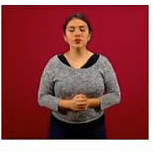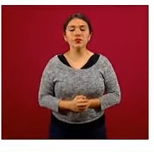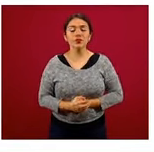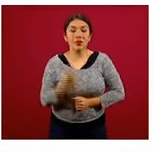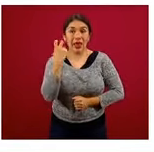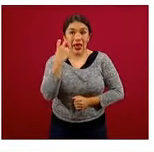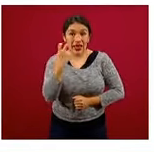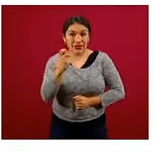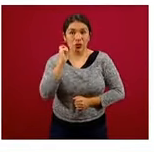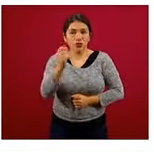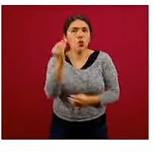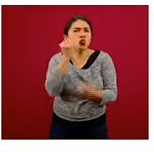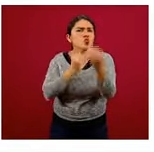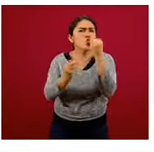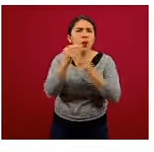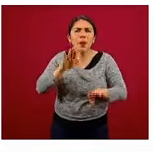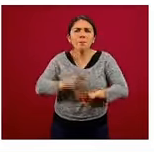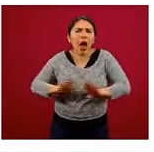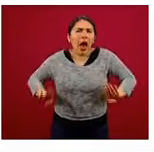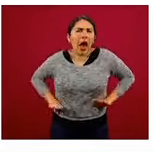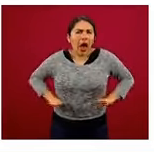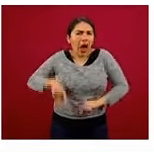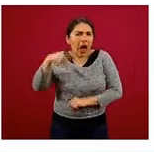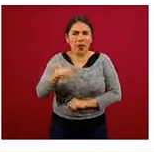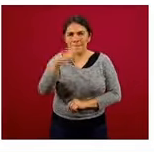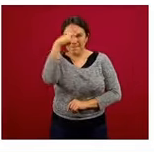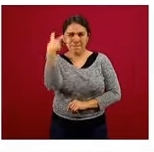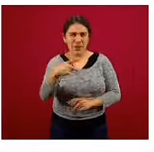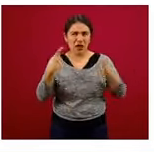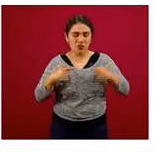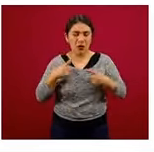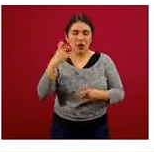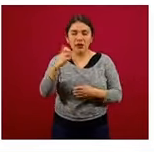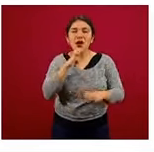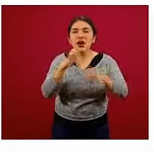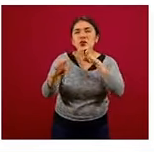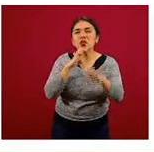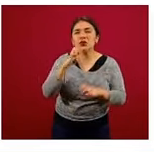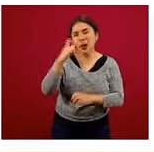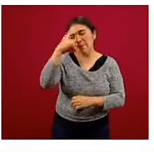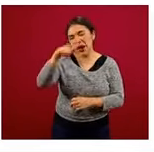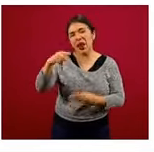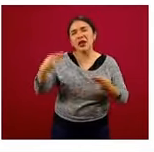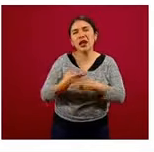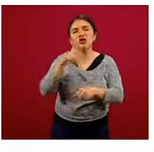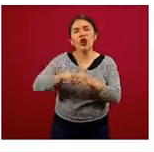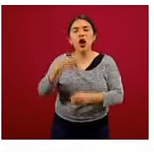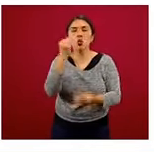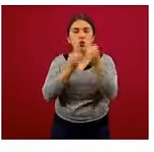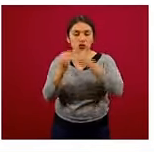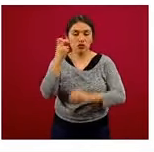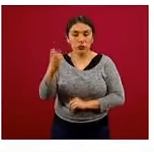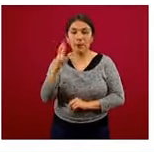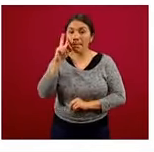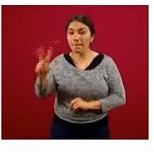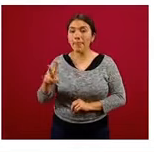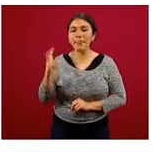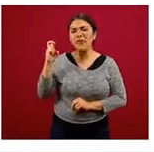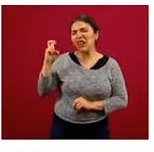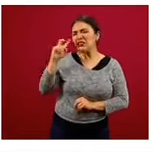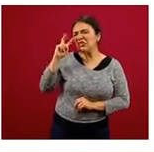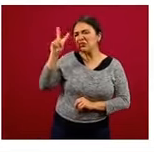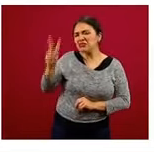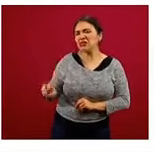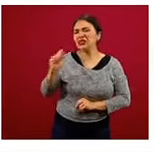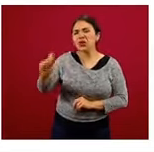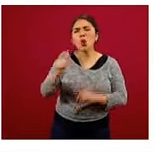Y esto es lo que comemos los mexicanos. Fíjense, esto es el resultado de la encuesta nacional de nutrición. Aquí lo que tenemos